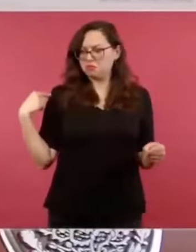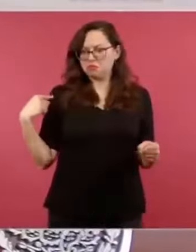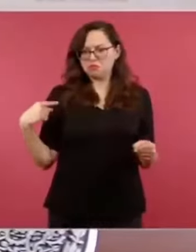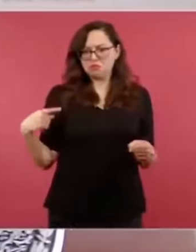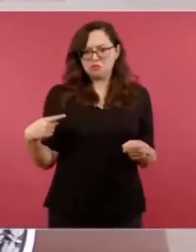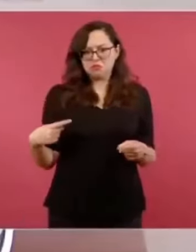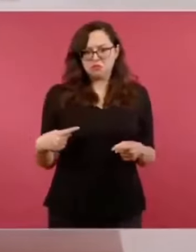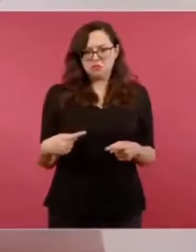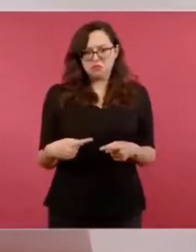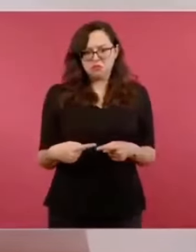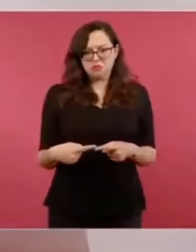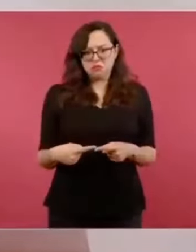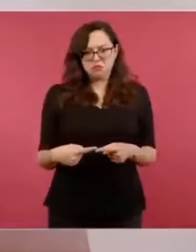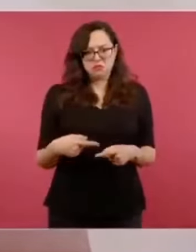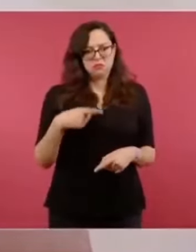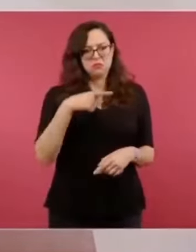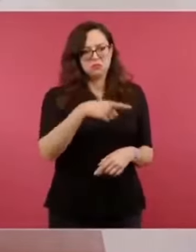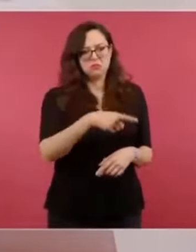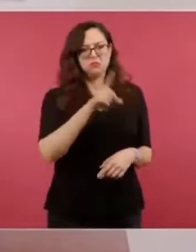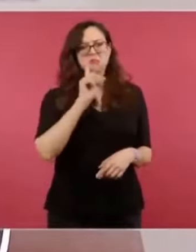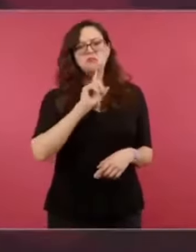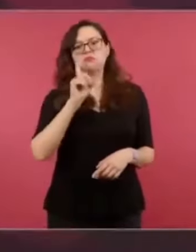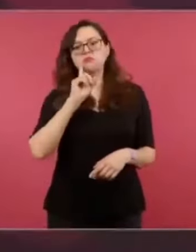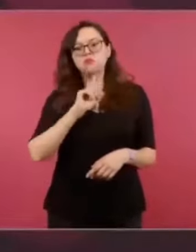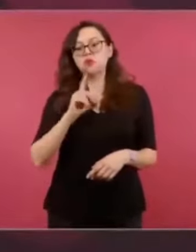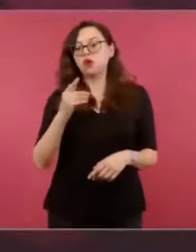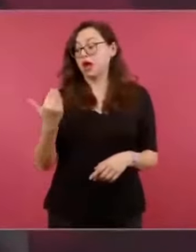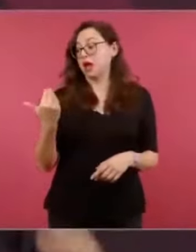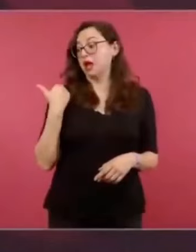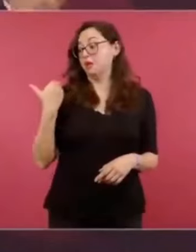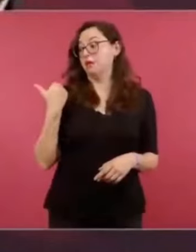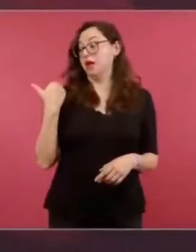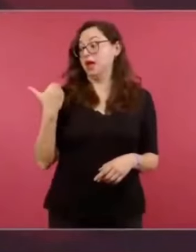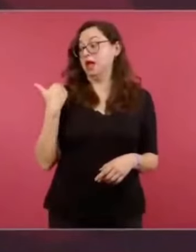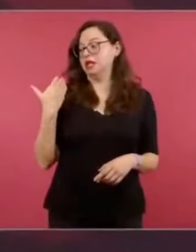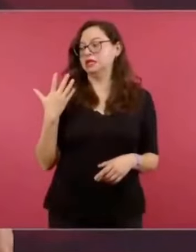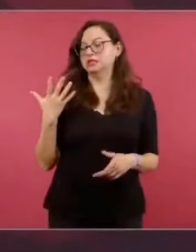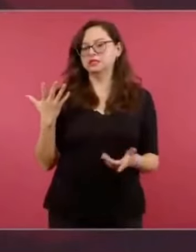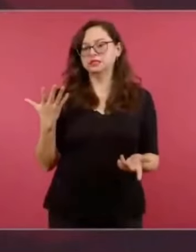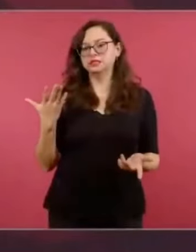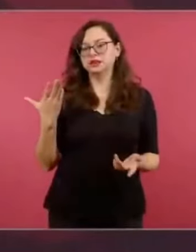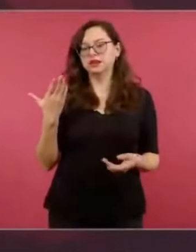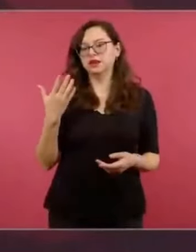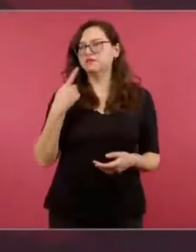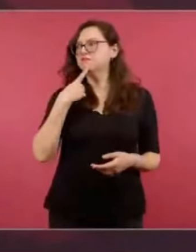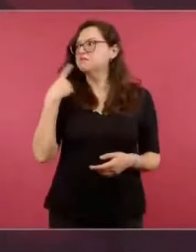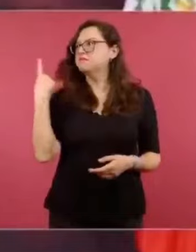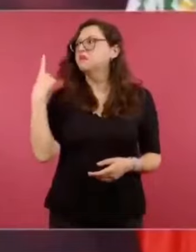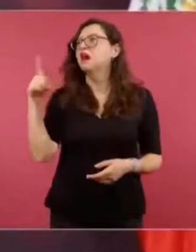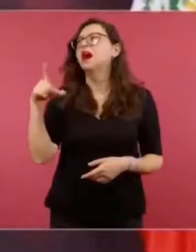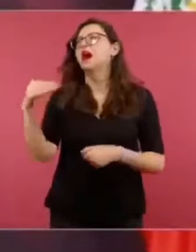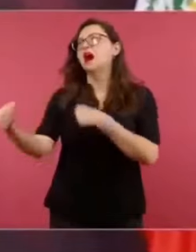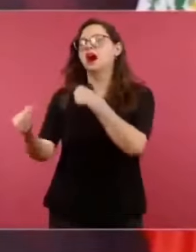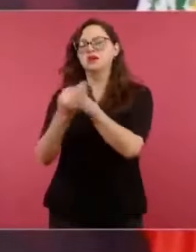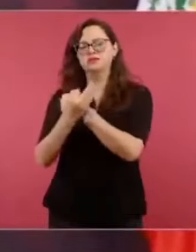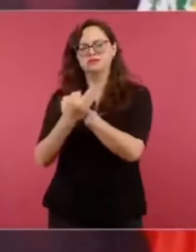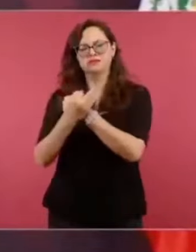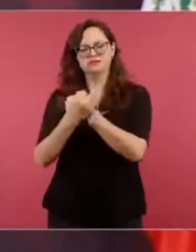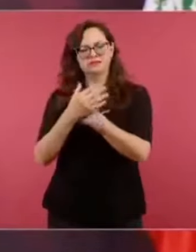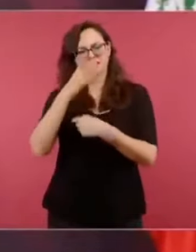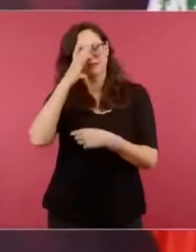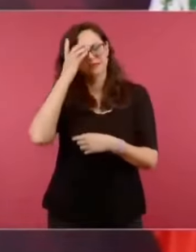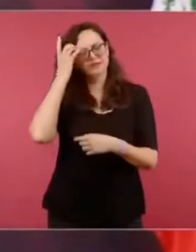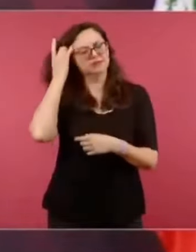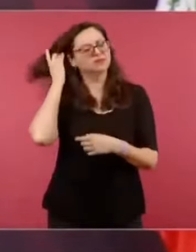se ampara hace poco, estuvo como dos, tres